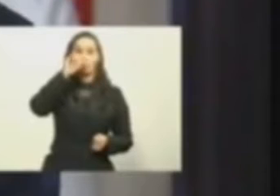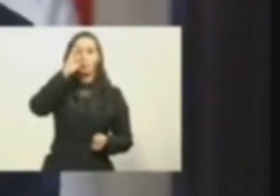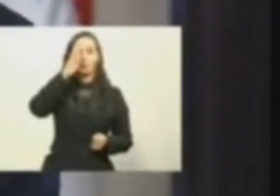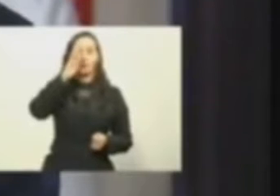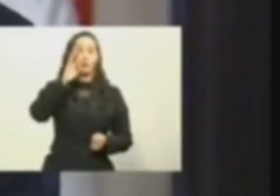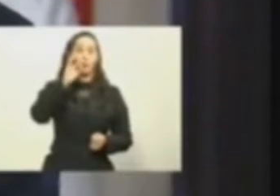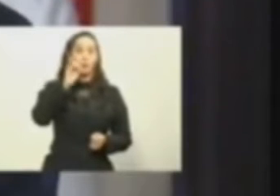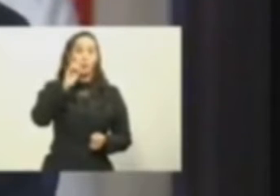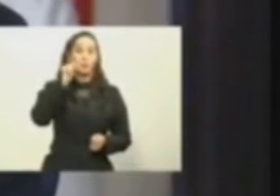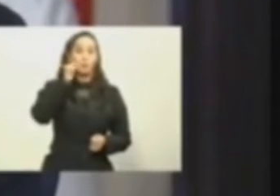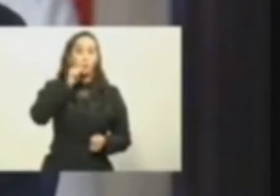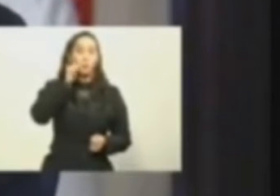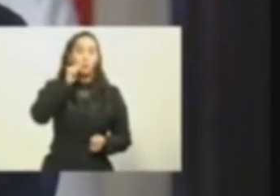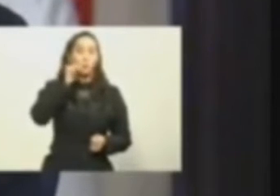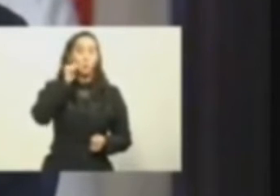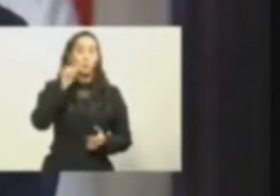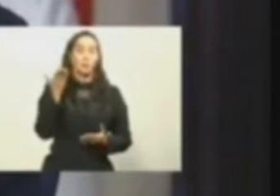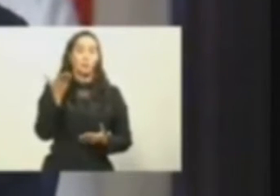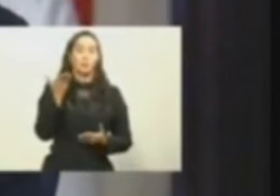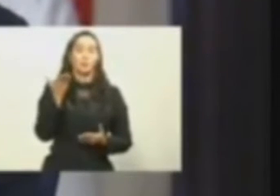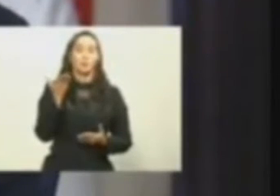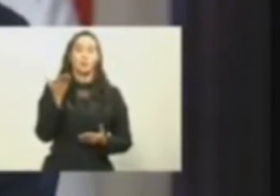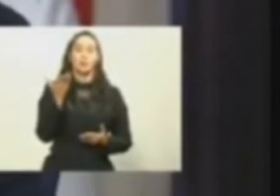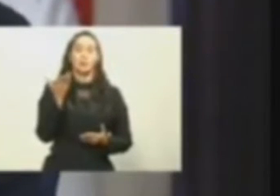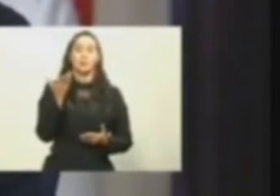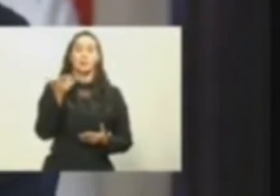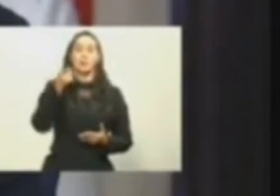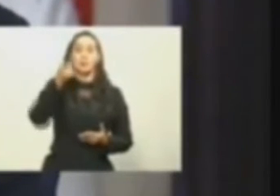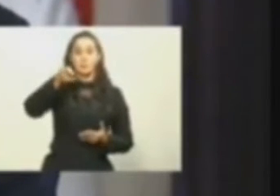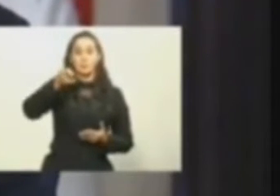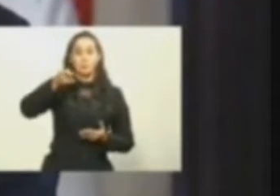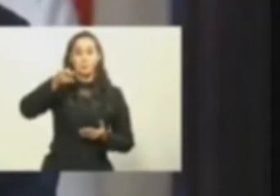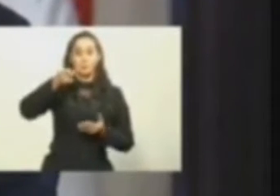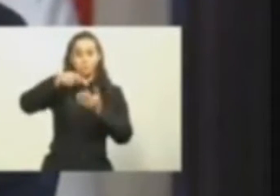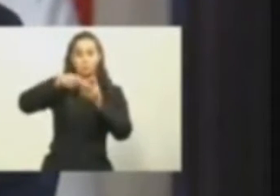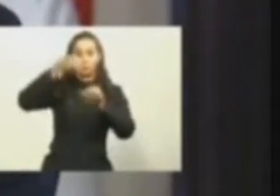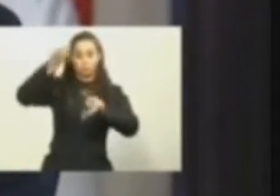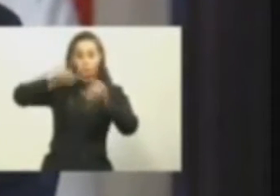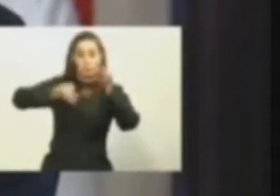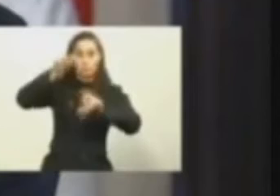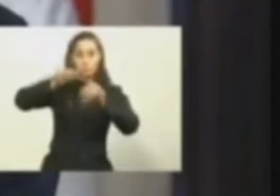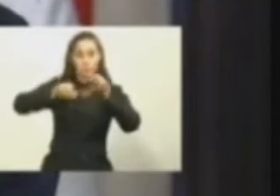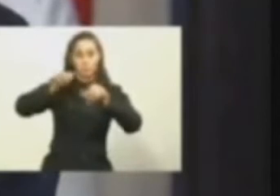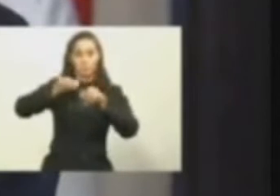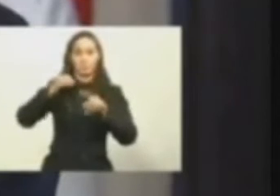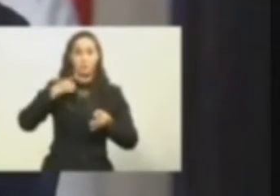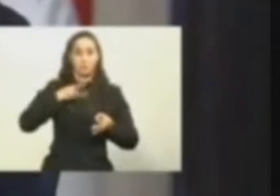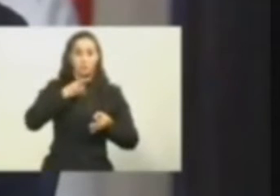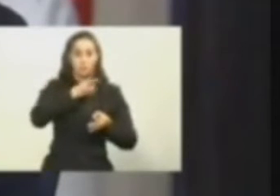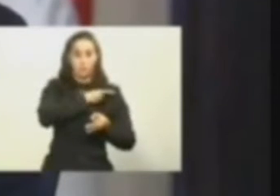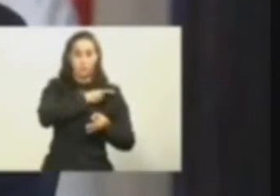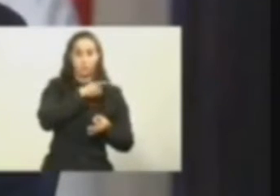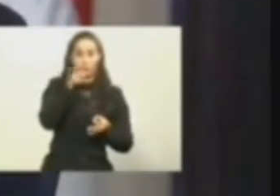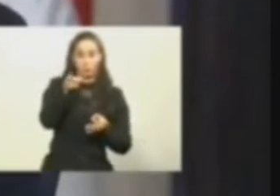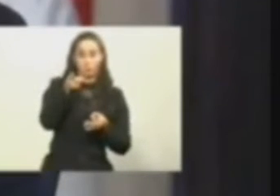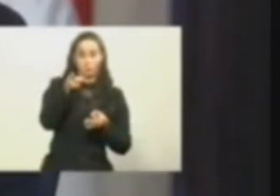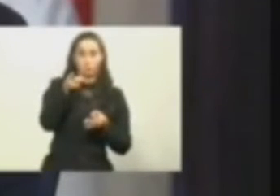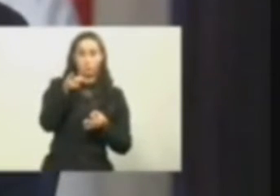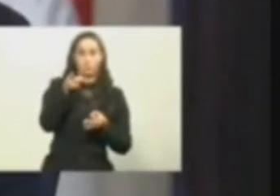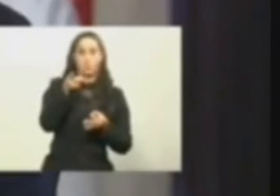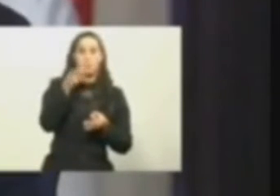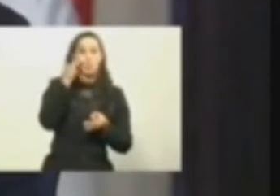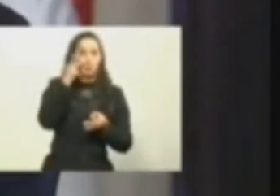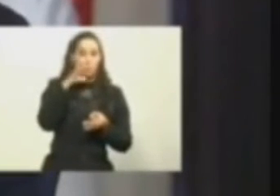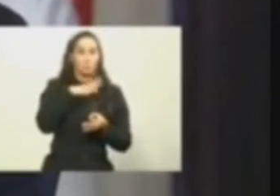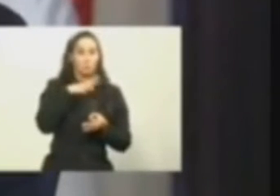menciona, se está sometiendo a la justicia al diputado. Y yo lo veo eso muy